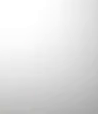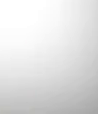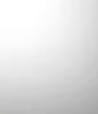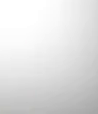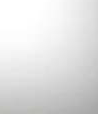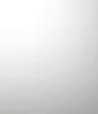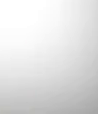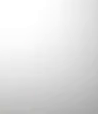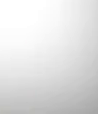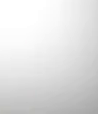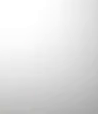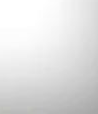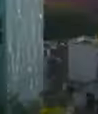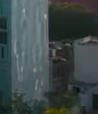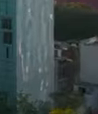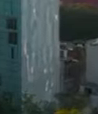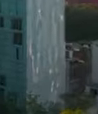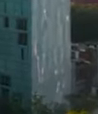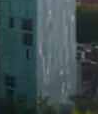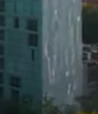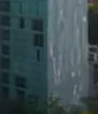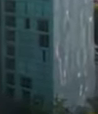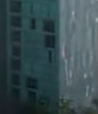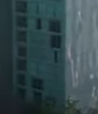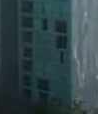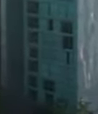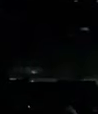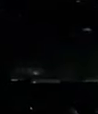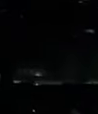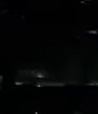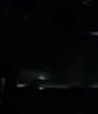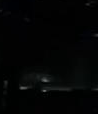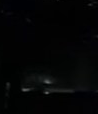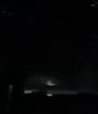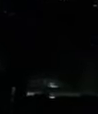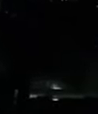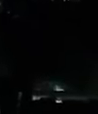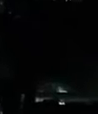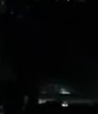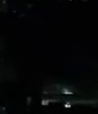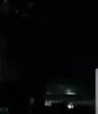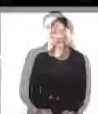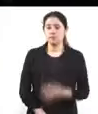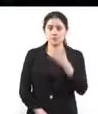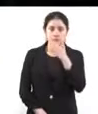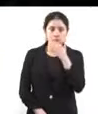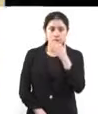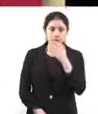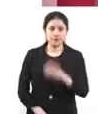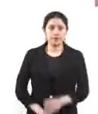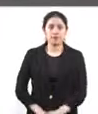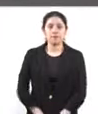el app CDMX. La Ciudad de México es la ciudad que lo tiene todo.